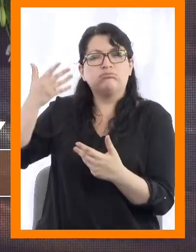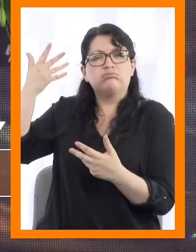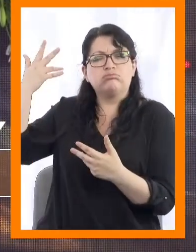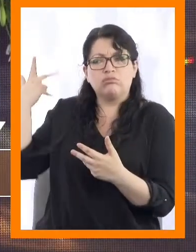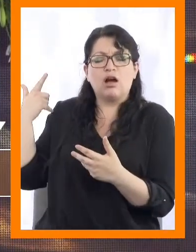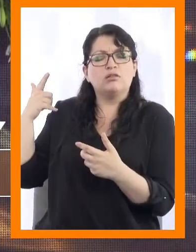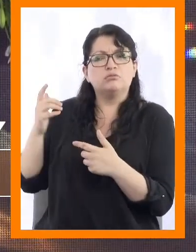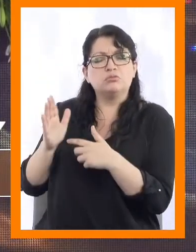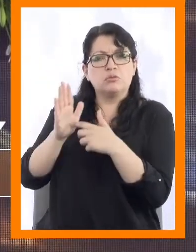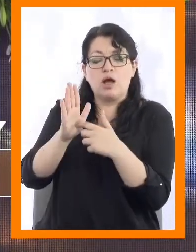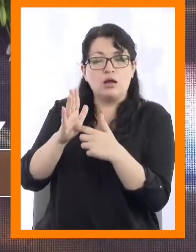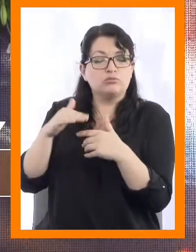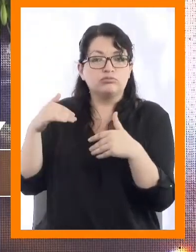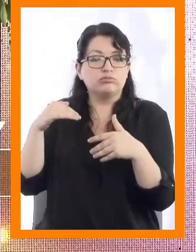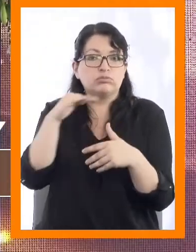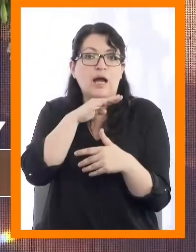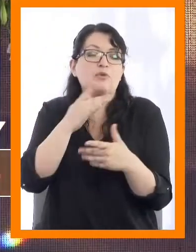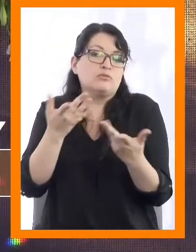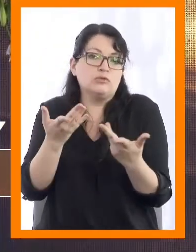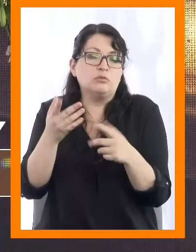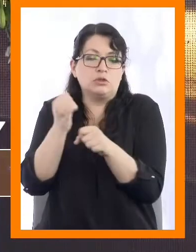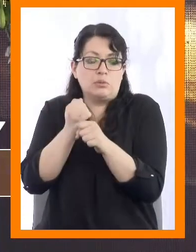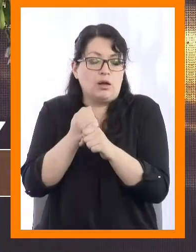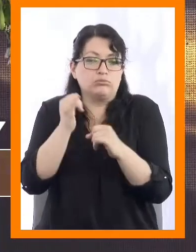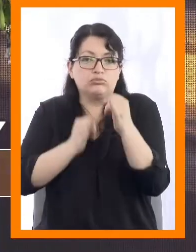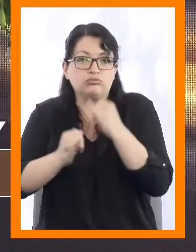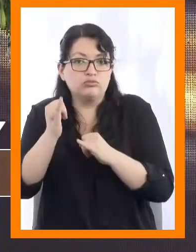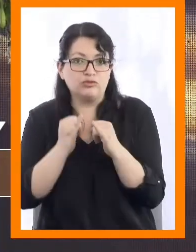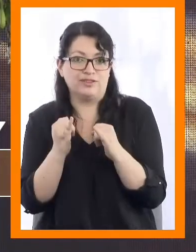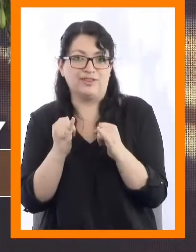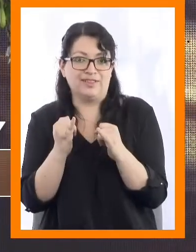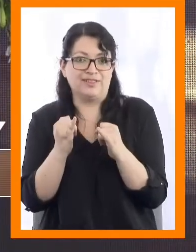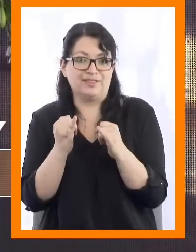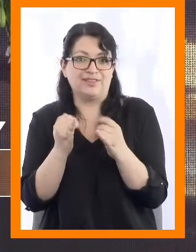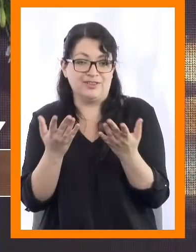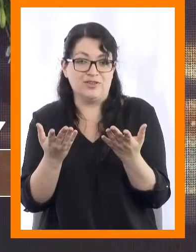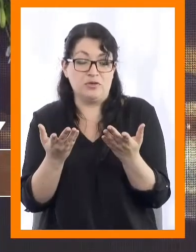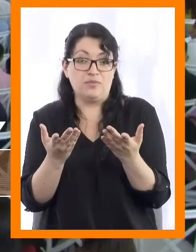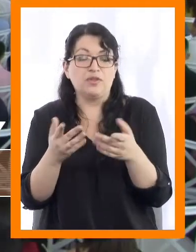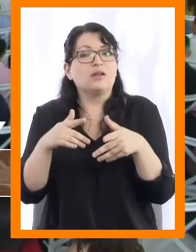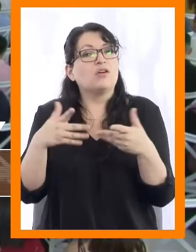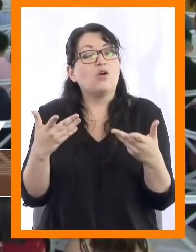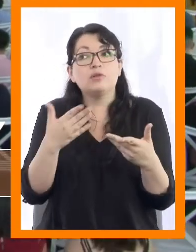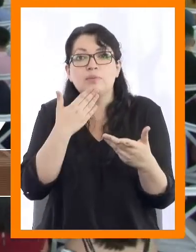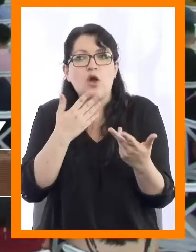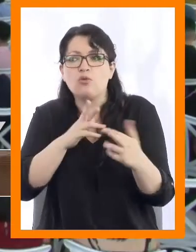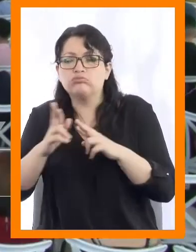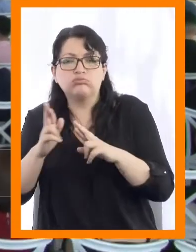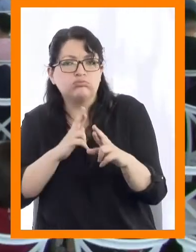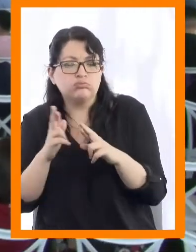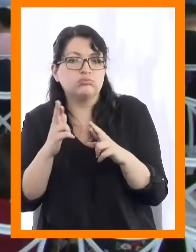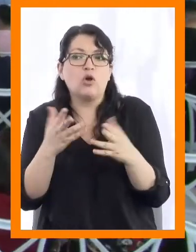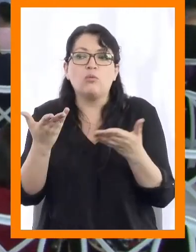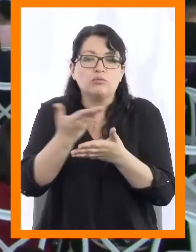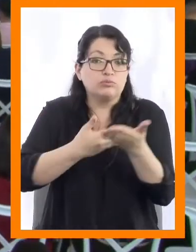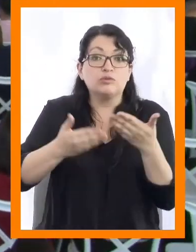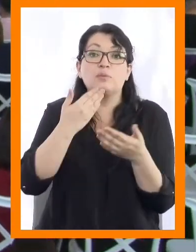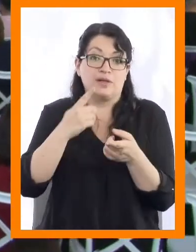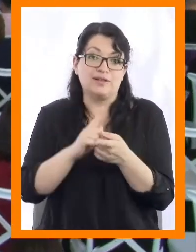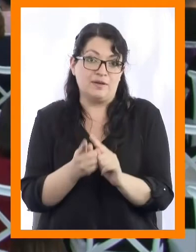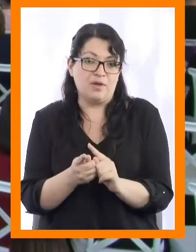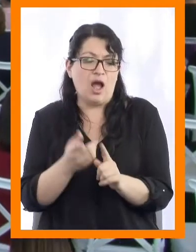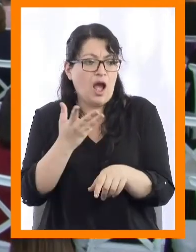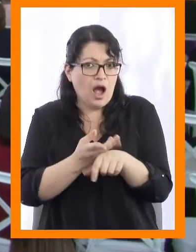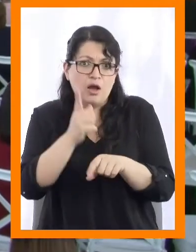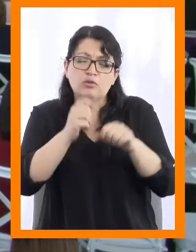presentándose se han acelerado, como la digitalización, el teletrabajo. Nuevas formas de relacionarnos, de convivir. Hay industrias